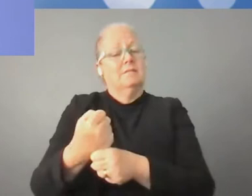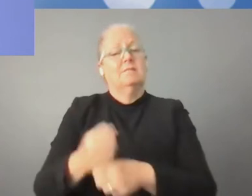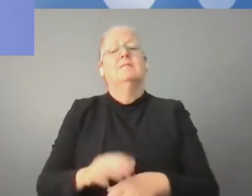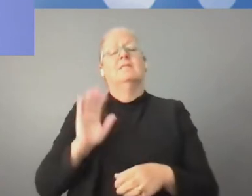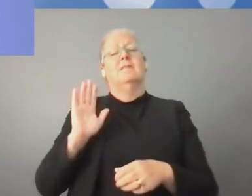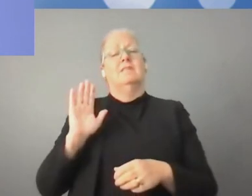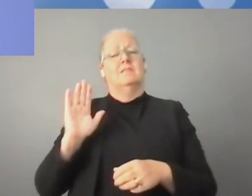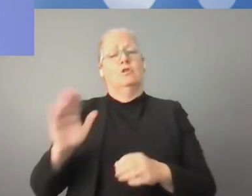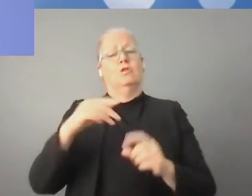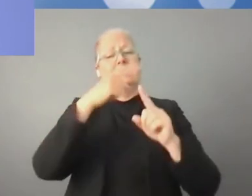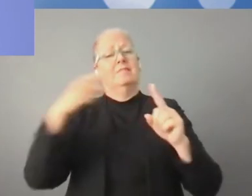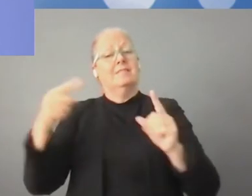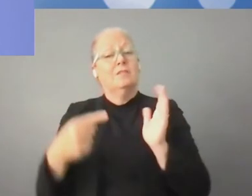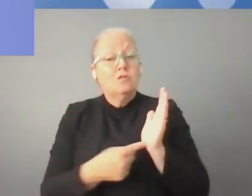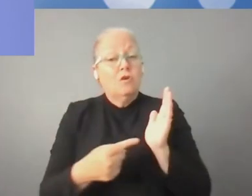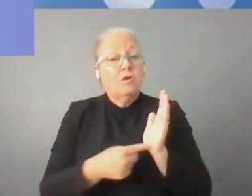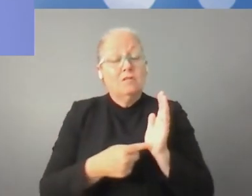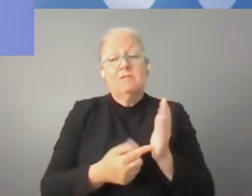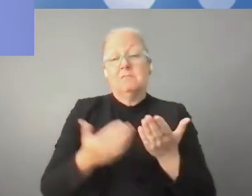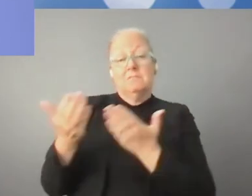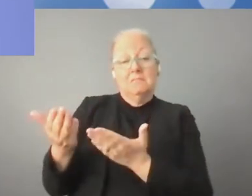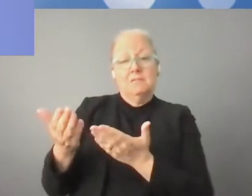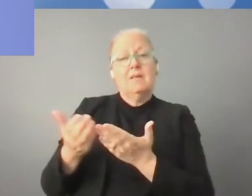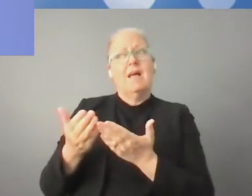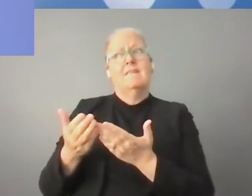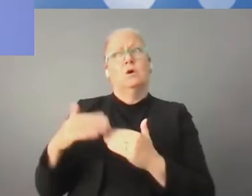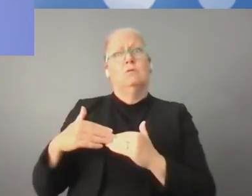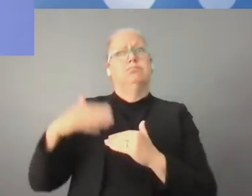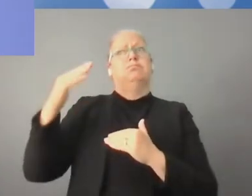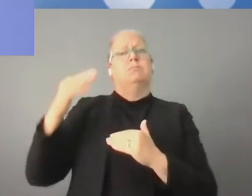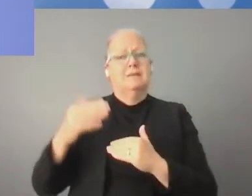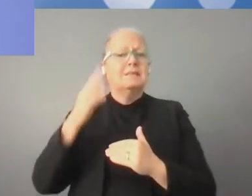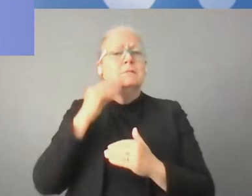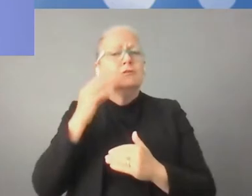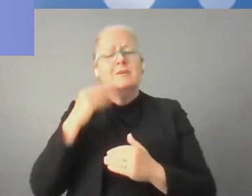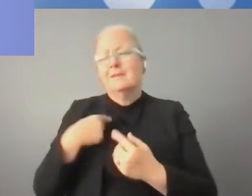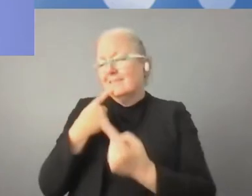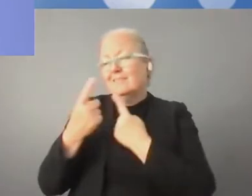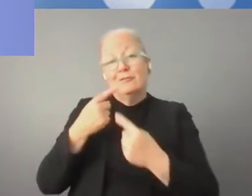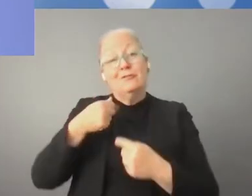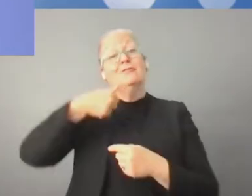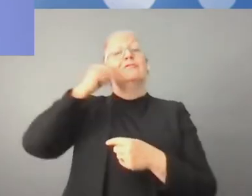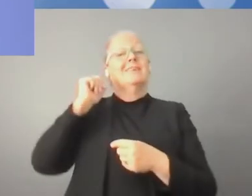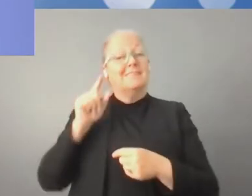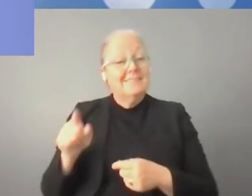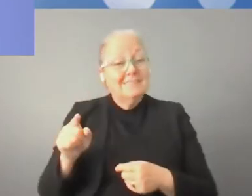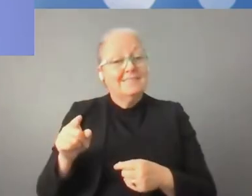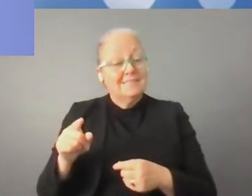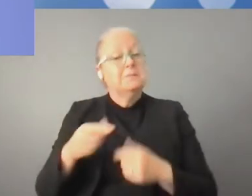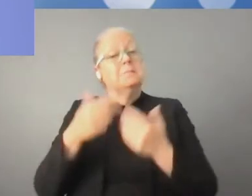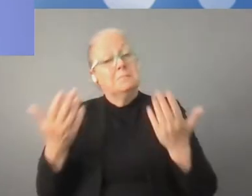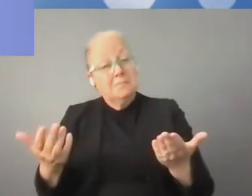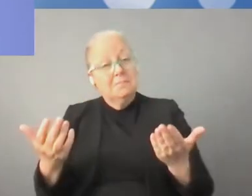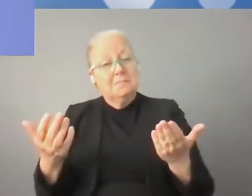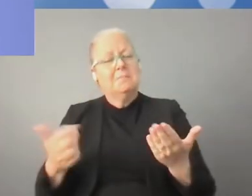Ahora el señor Yvendier, embajador de la República de Francia. Usted tiene